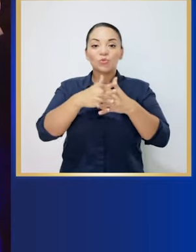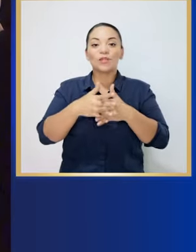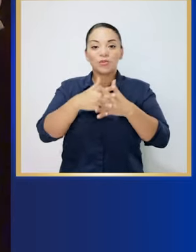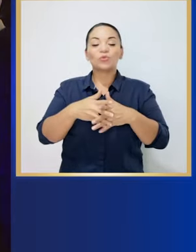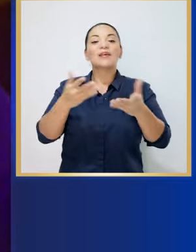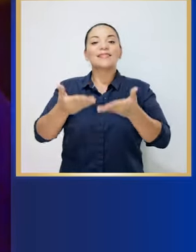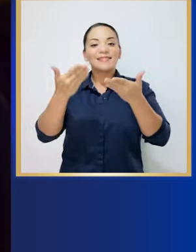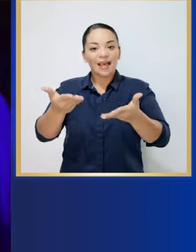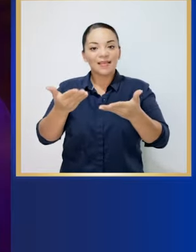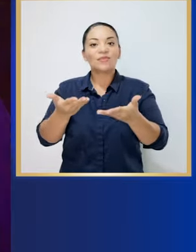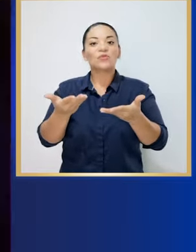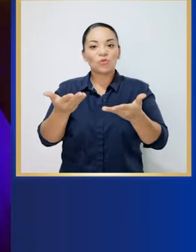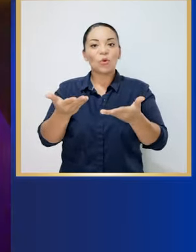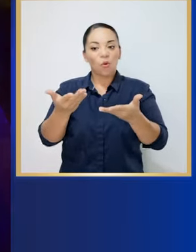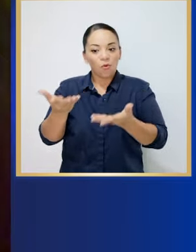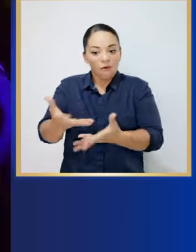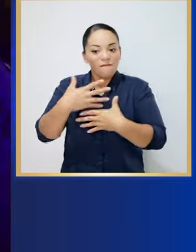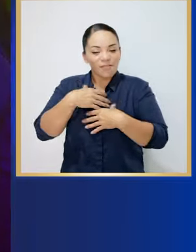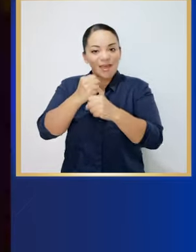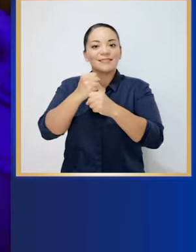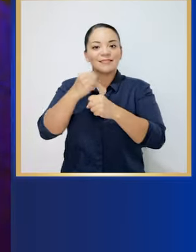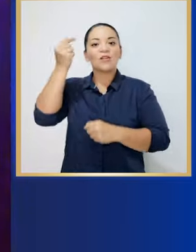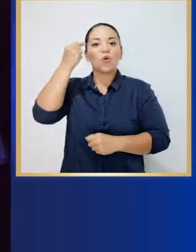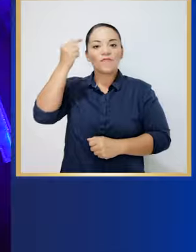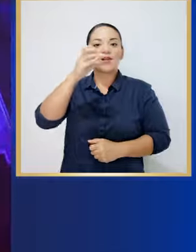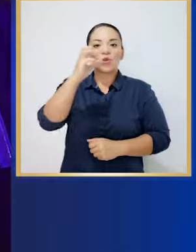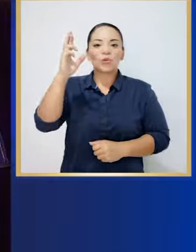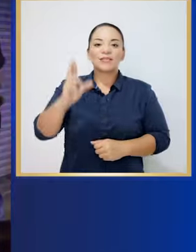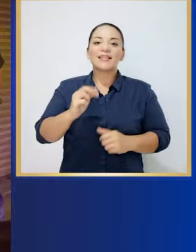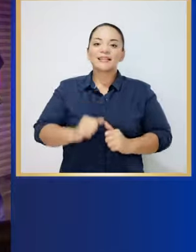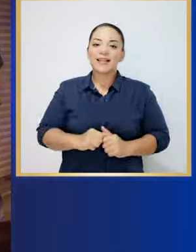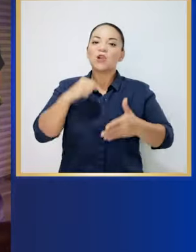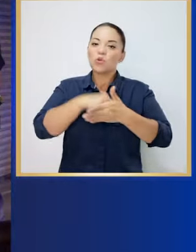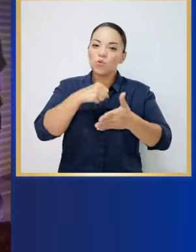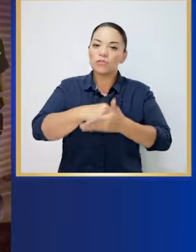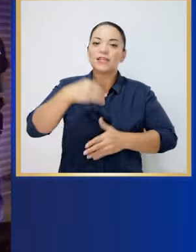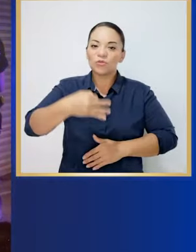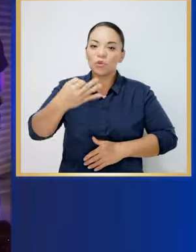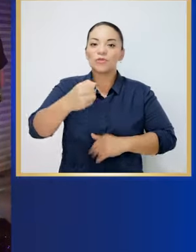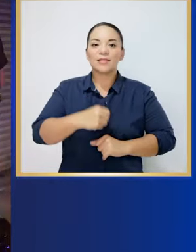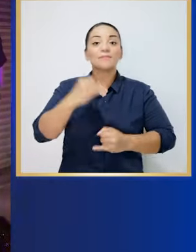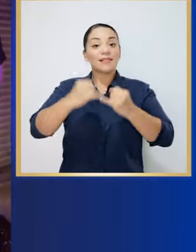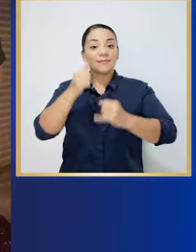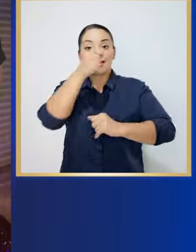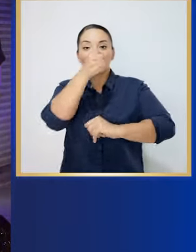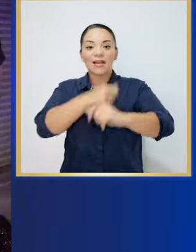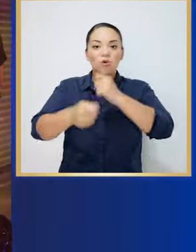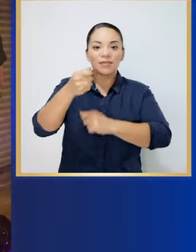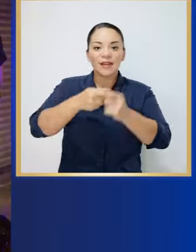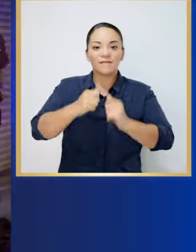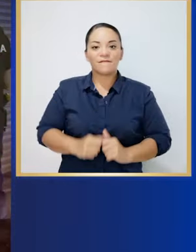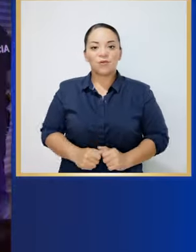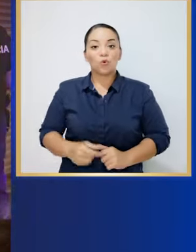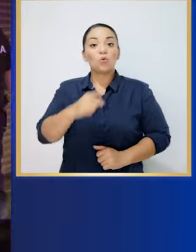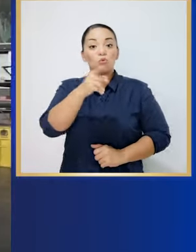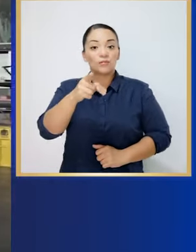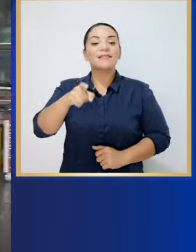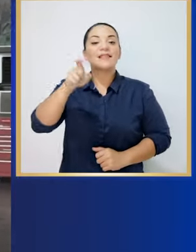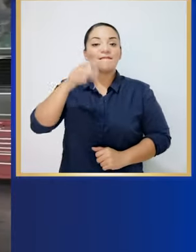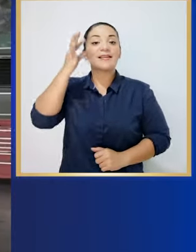Estados Unidos dándonos un merecido voto de confianza al gobierno de Costa Rica en la lucha diaria contra el narcotráfico.